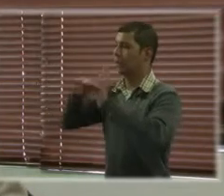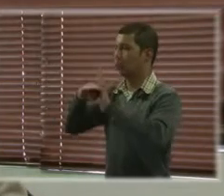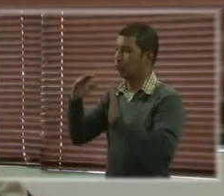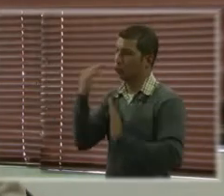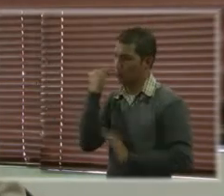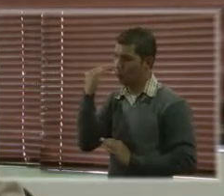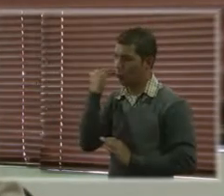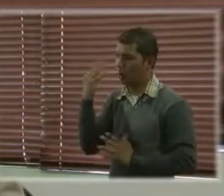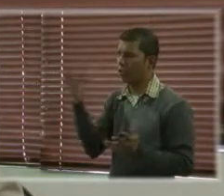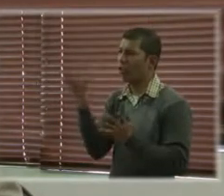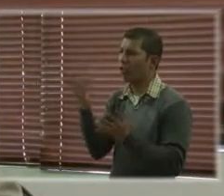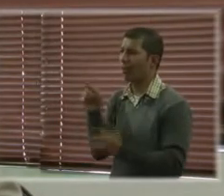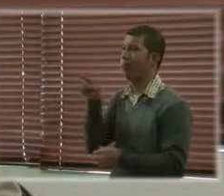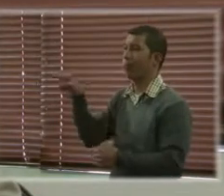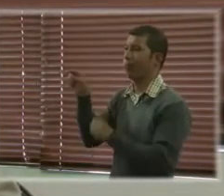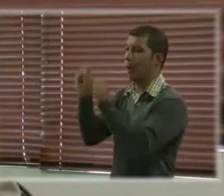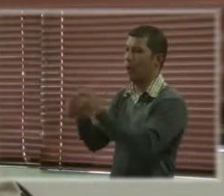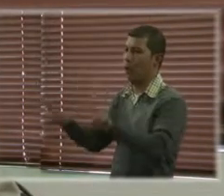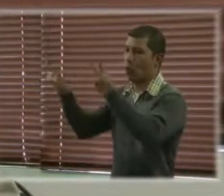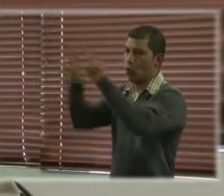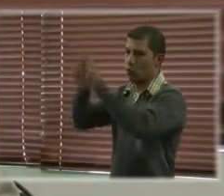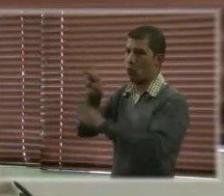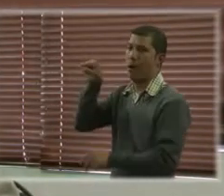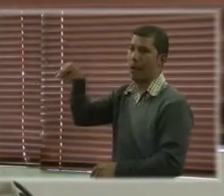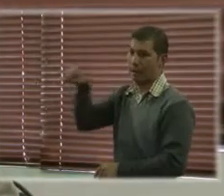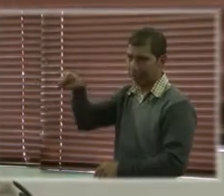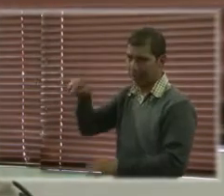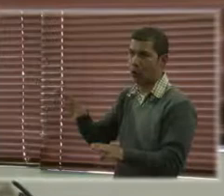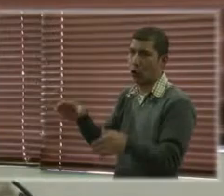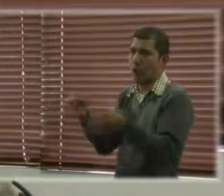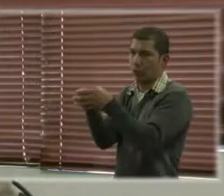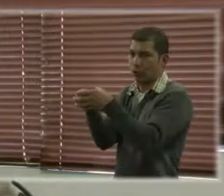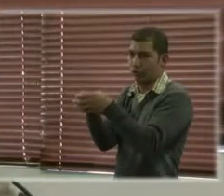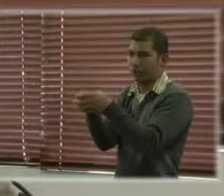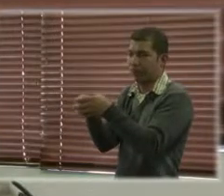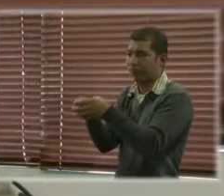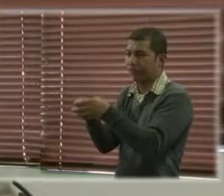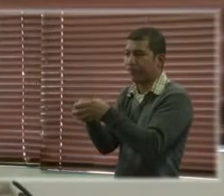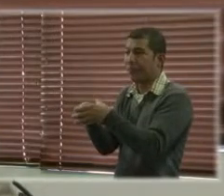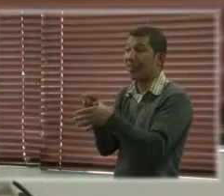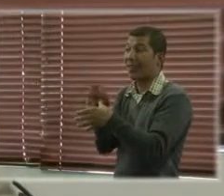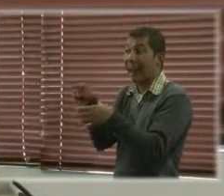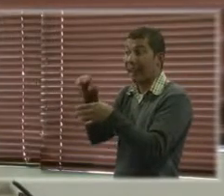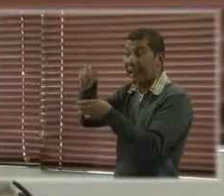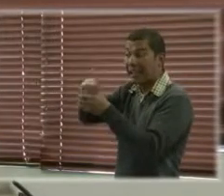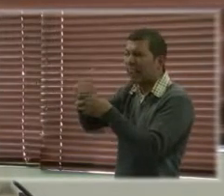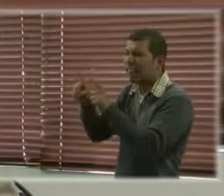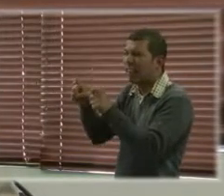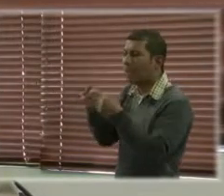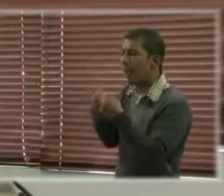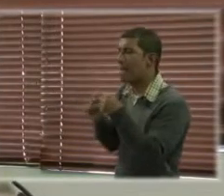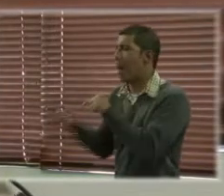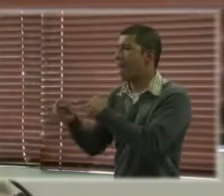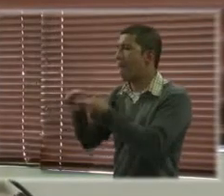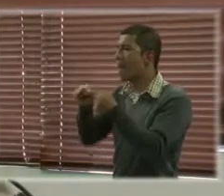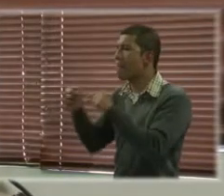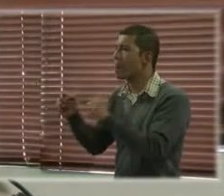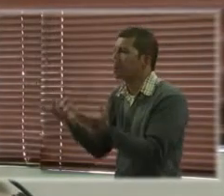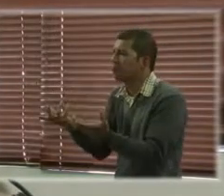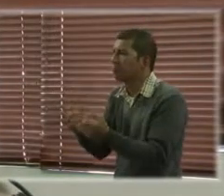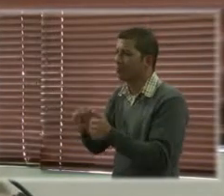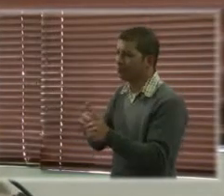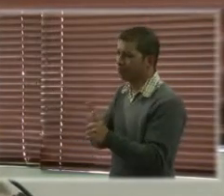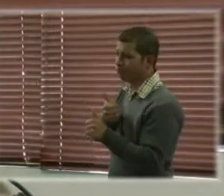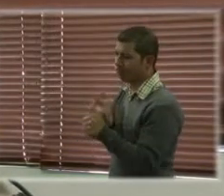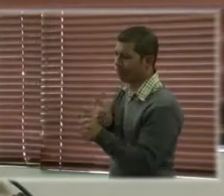ONU, y dentro de esta Comisión del Estatus de las Mujeres se está discutiendo muchísimo el monitoreo, el